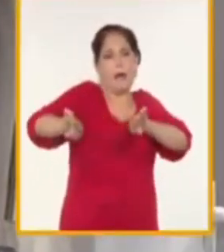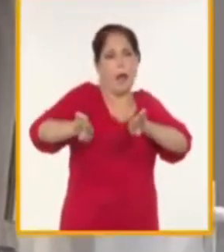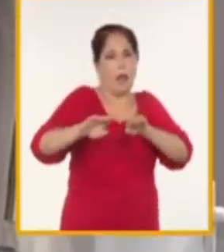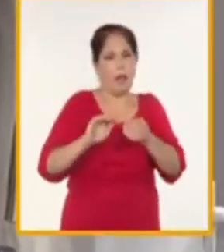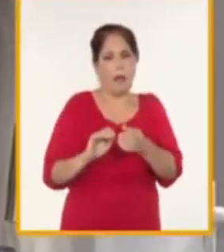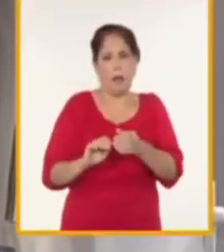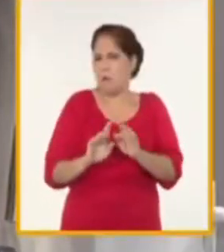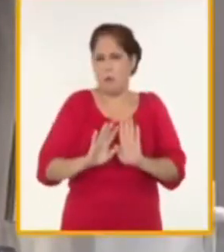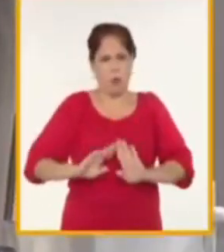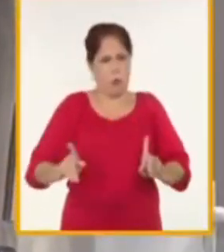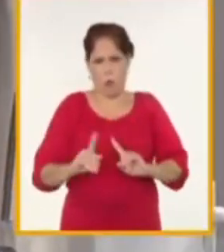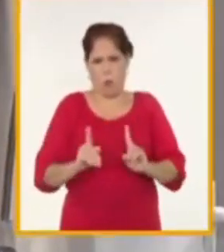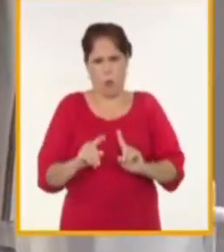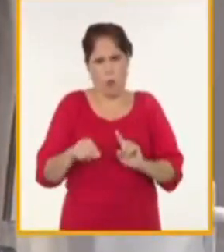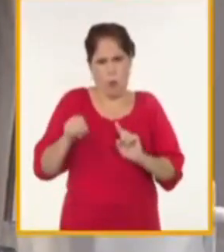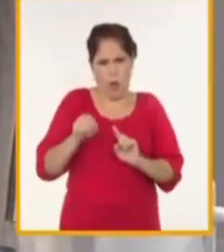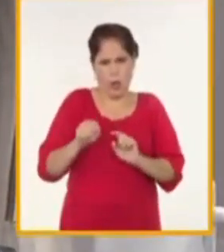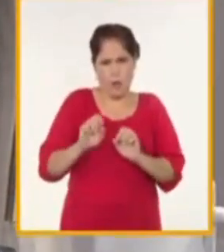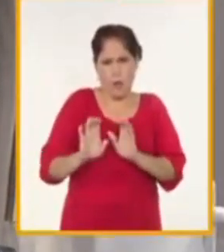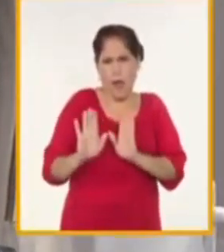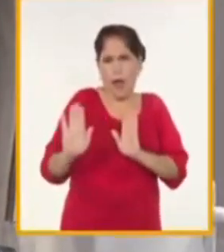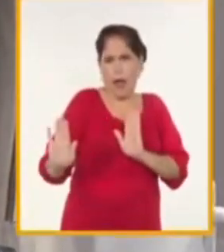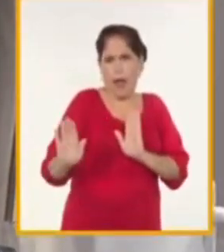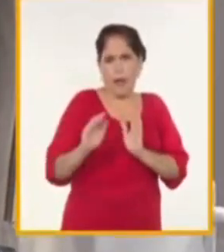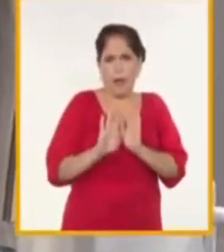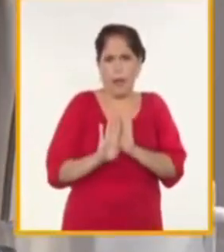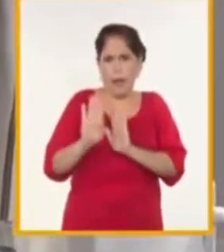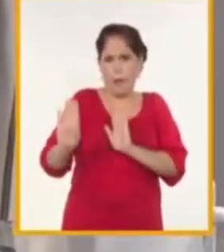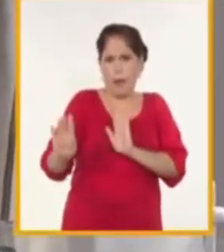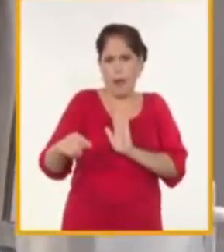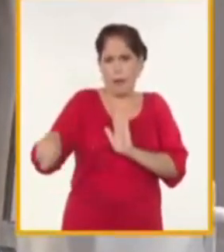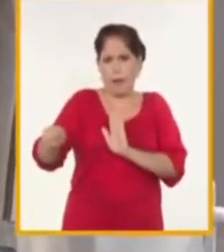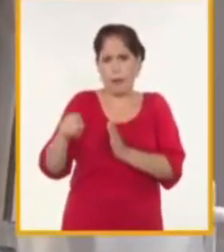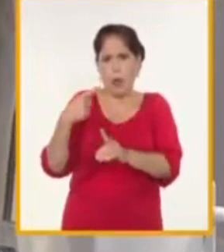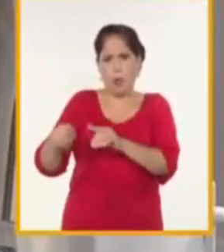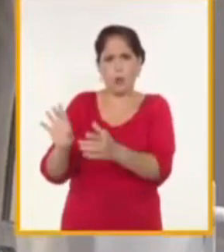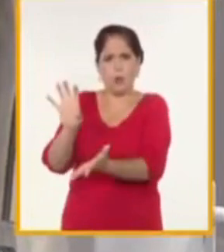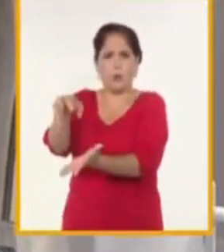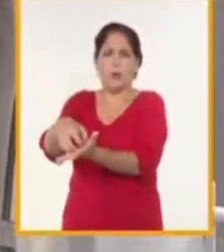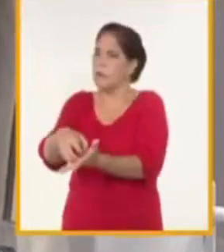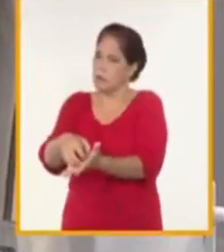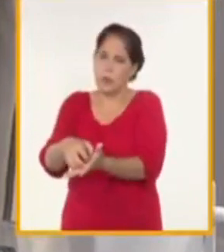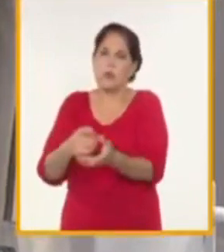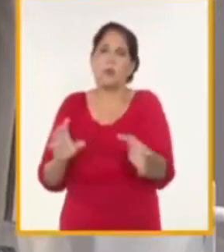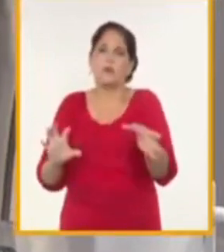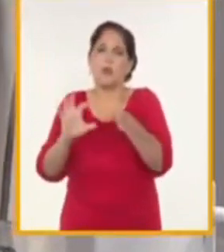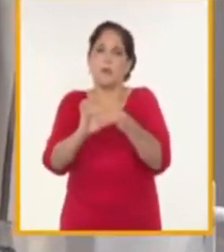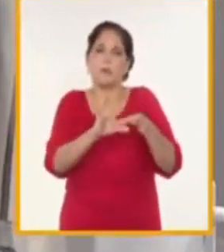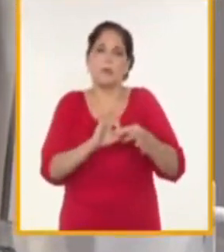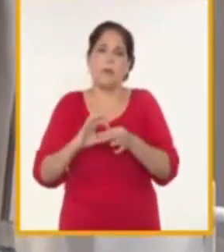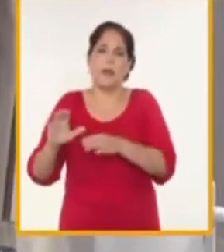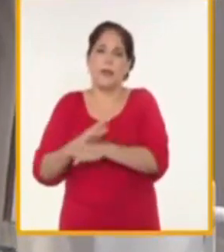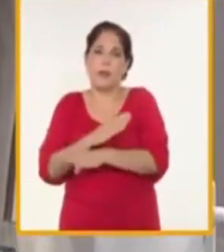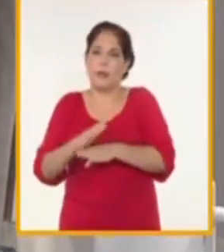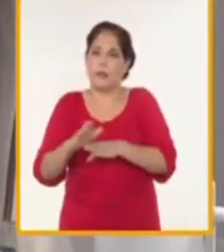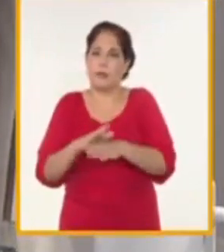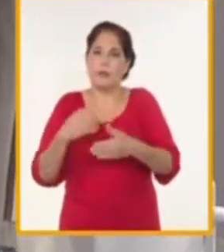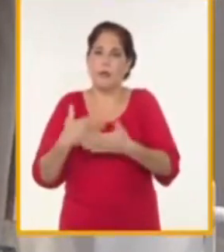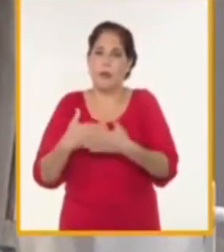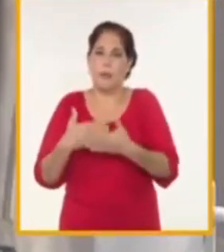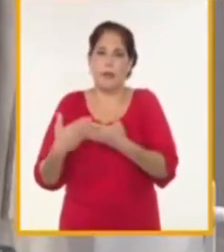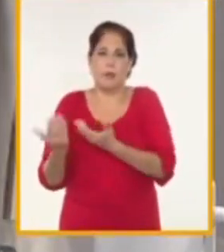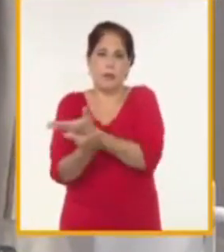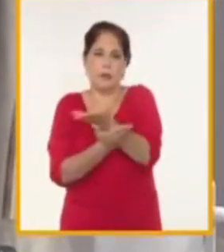de ese entramado de empresas que existen en la economía de todo el tejido empresarial